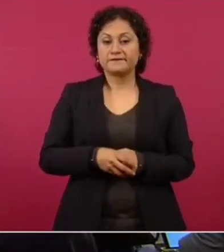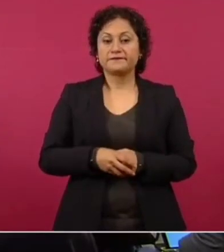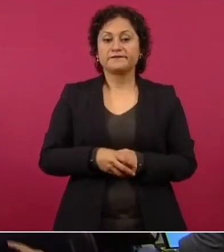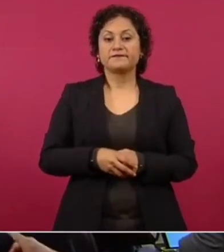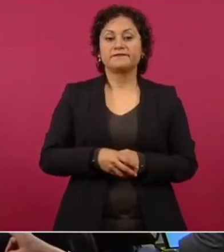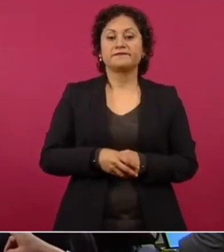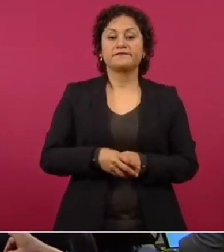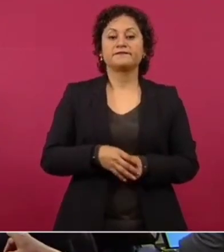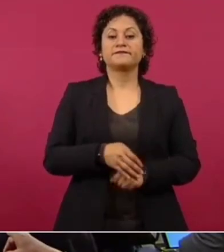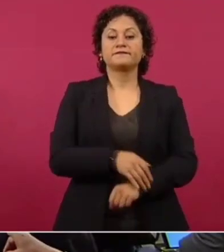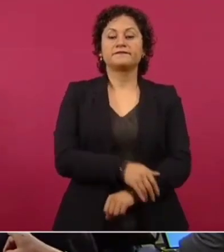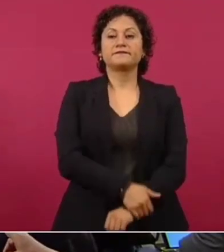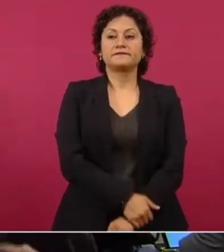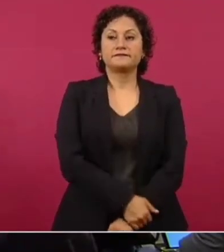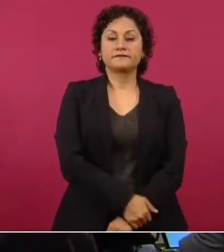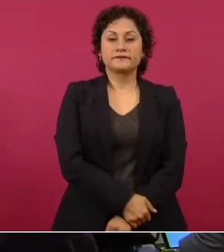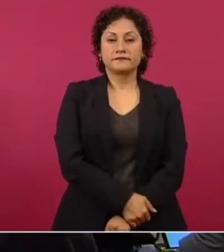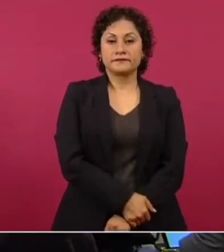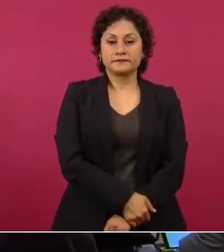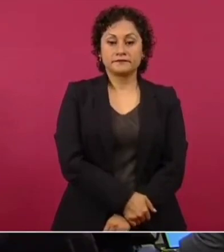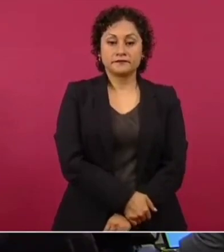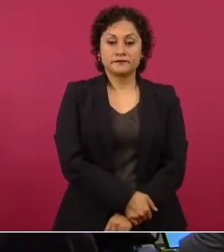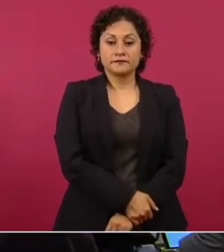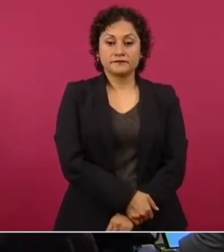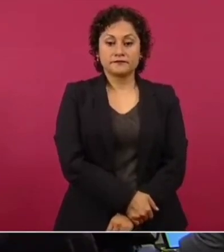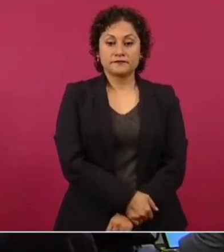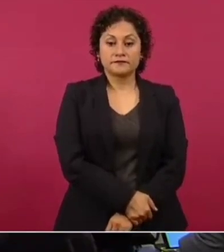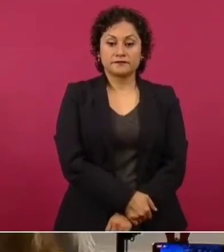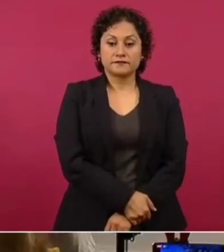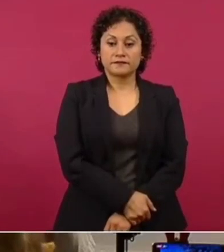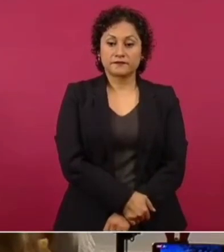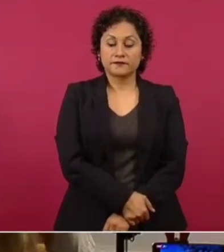Se echan culpas, se secuestran. Sí.